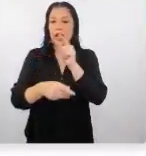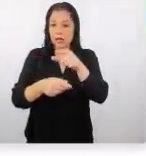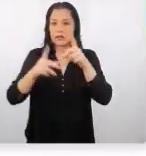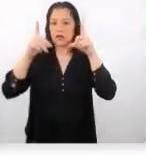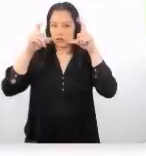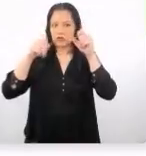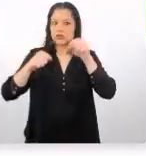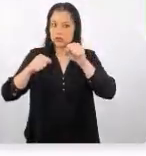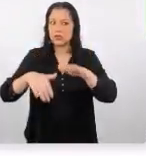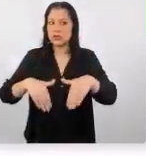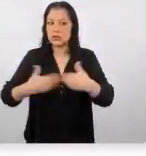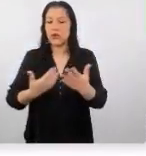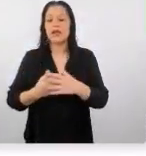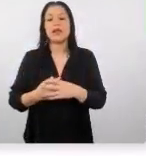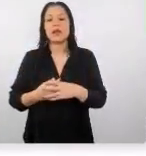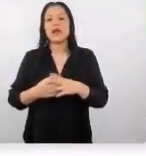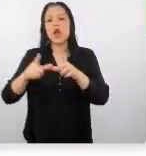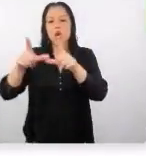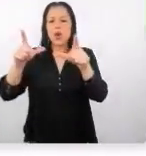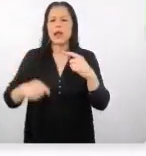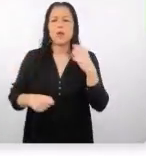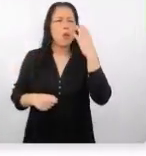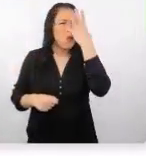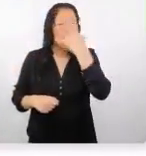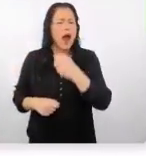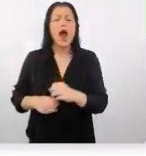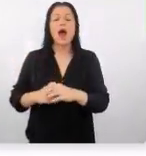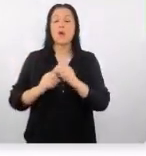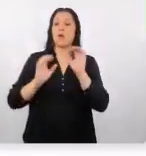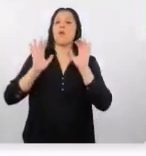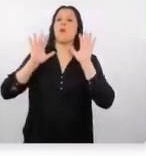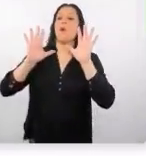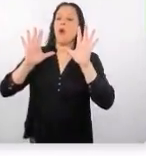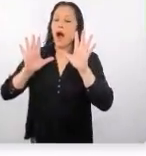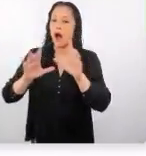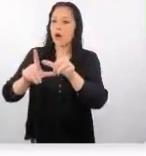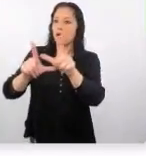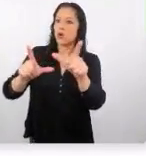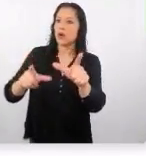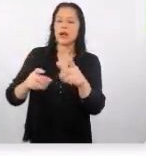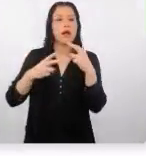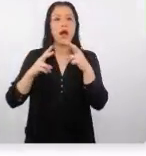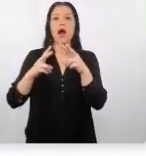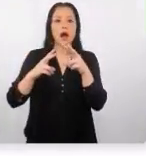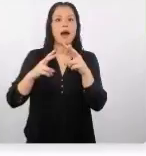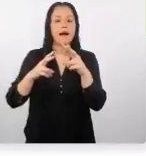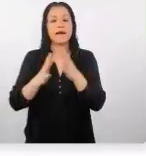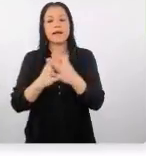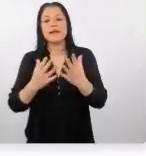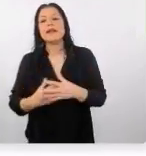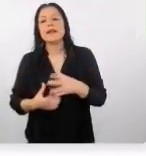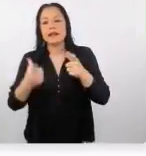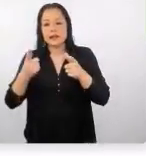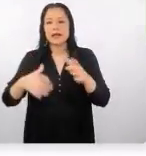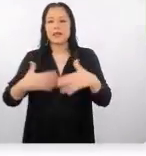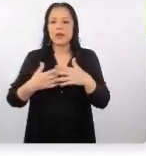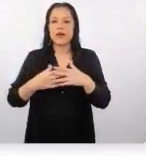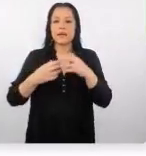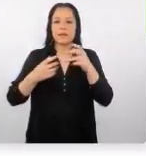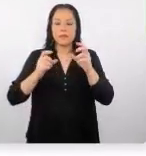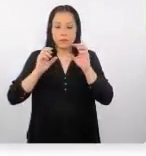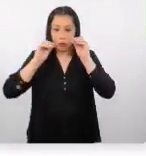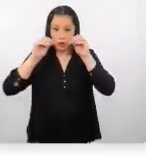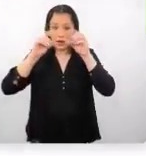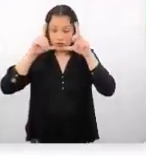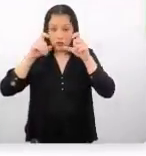con lugares muy bonitos muy impactantes con paisajes impactantes que ellos puedan subirlos y que puedan tener más seguidores les gusta